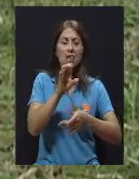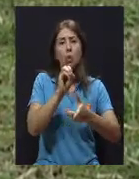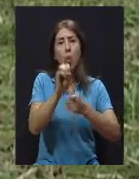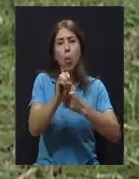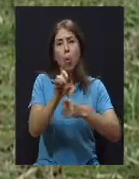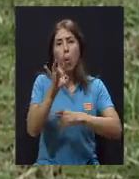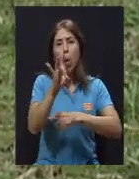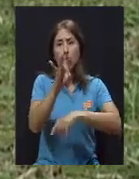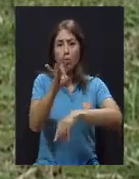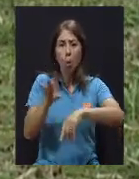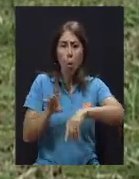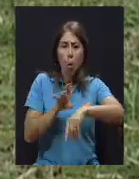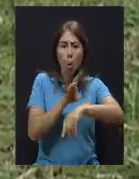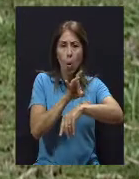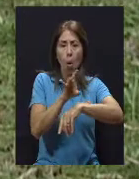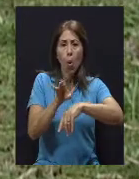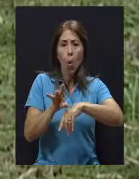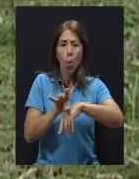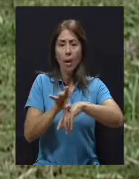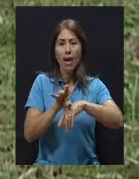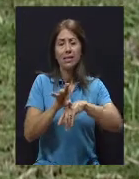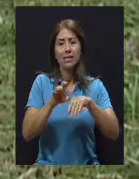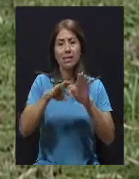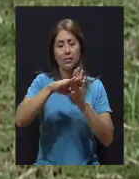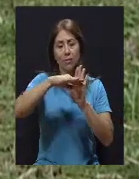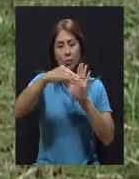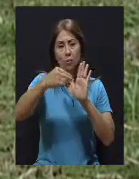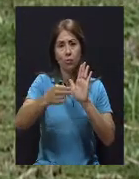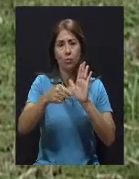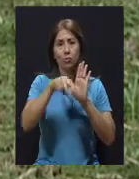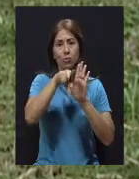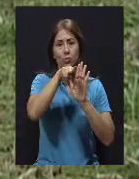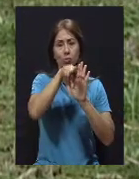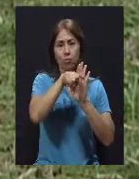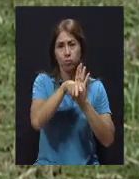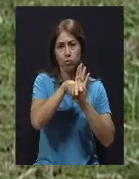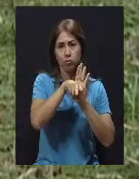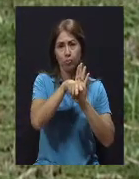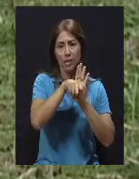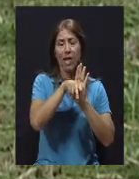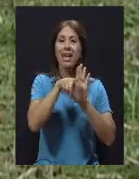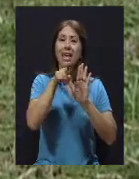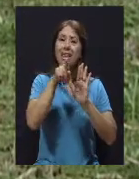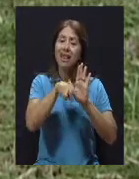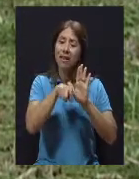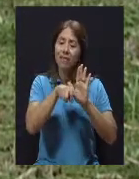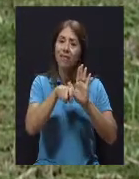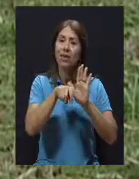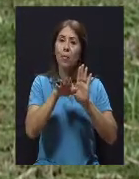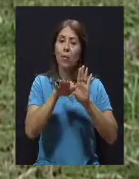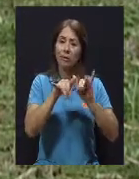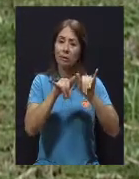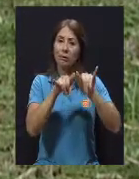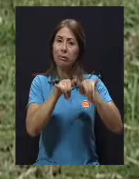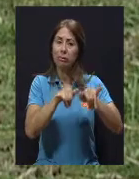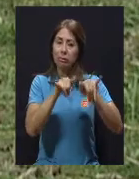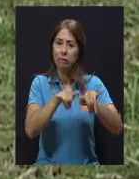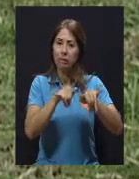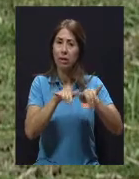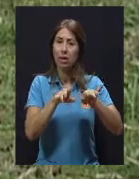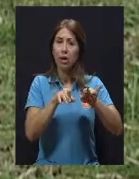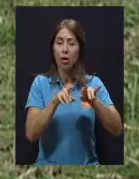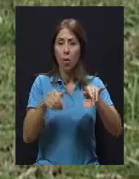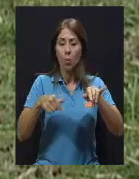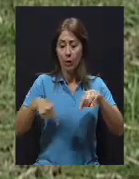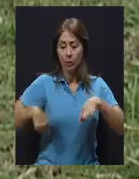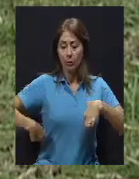en una posición acostado sobre su espalda con un triángulo entre las piernas para no movilizar la articulación sustituida,